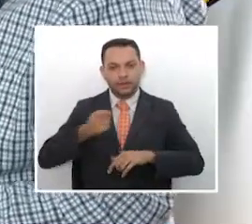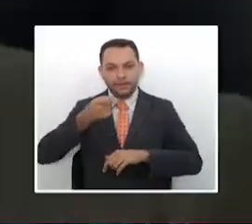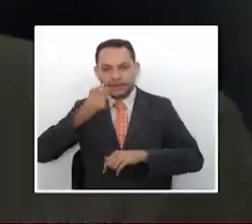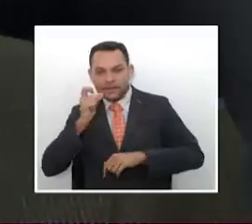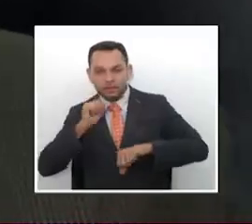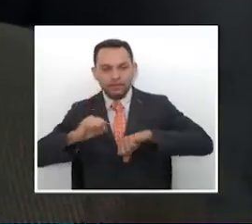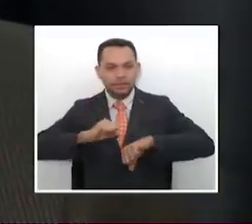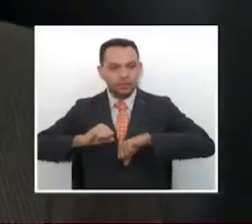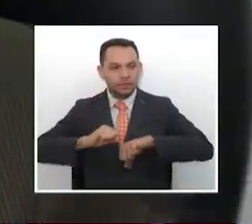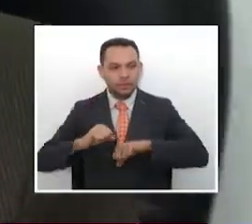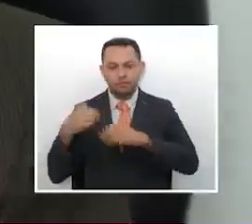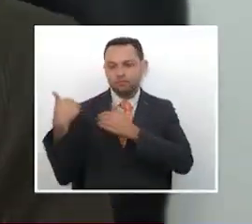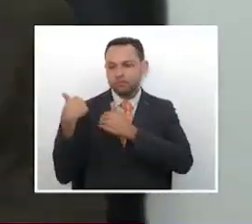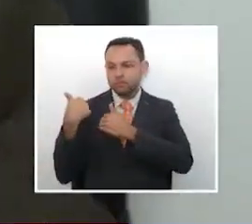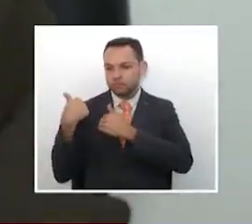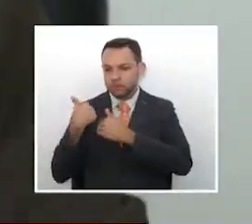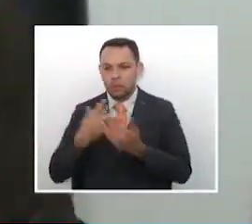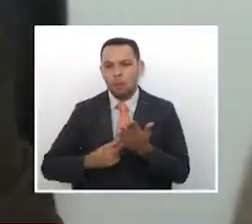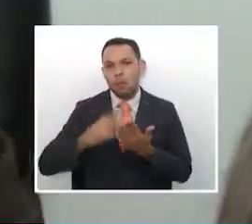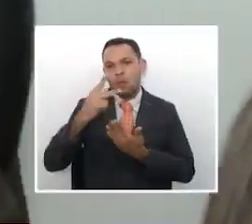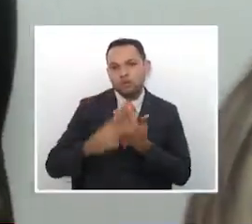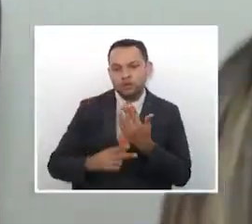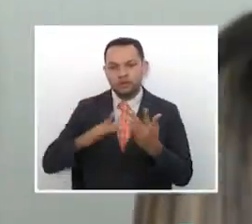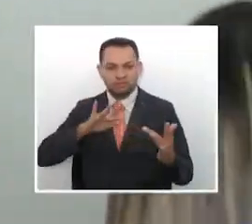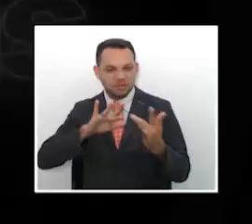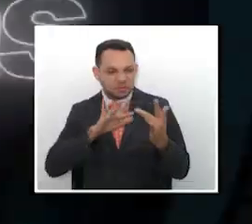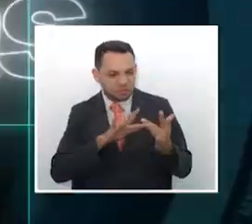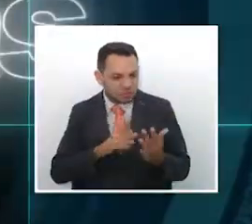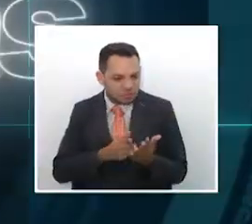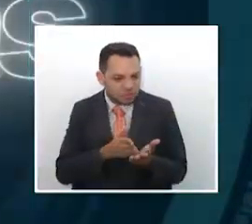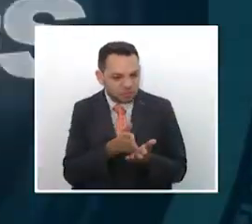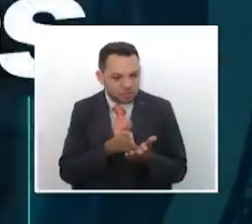como objetivo gestionar importantes proyectos para la región.